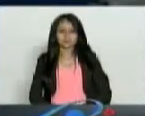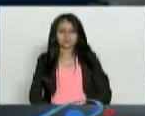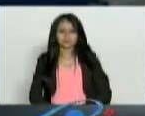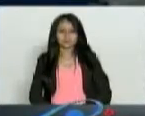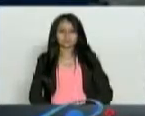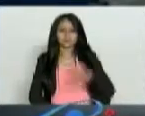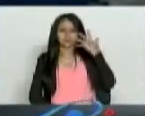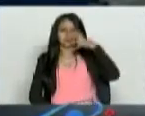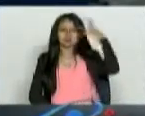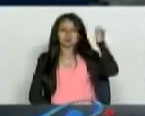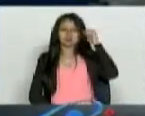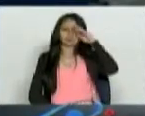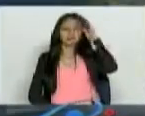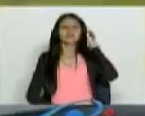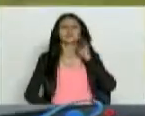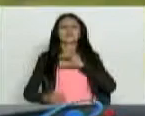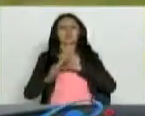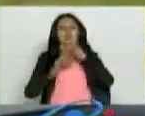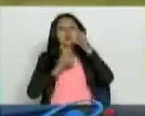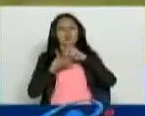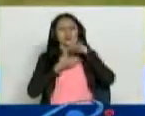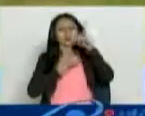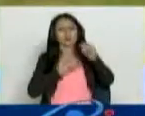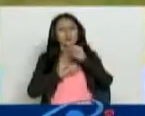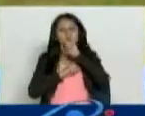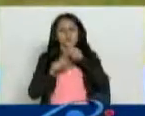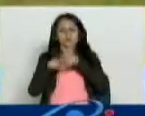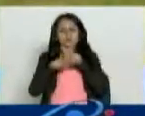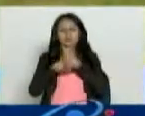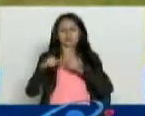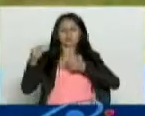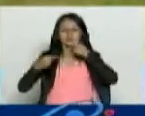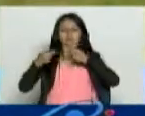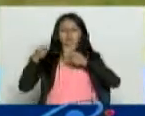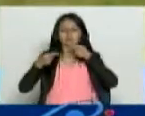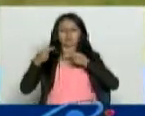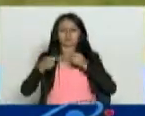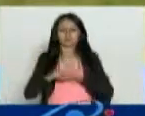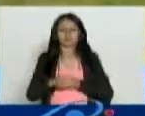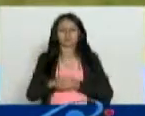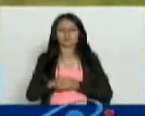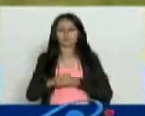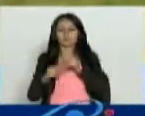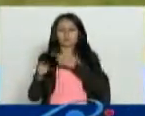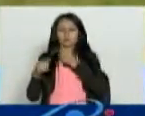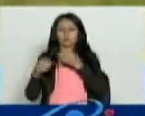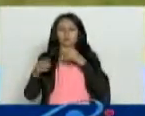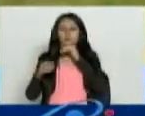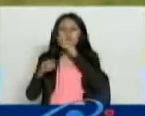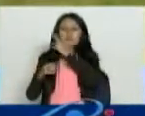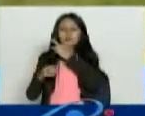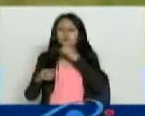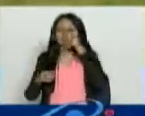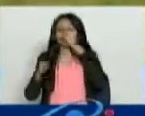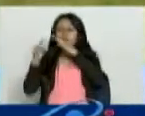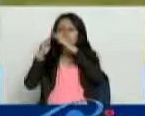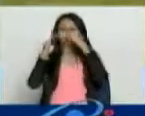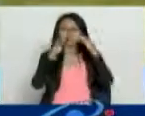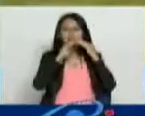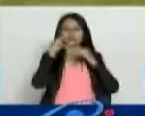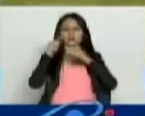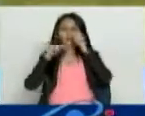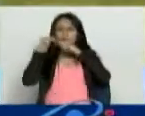Hace años, en una comarca lejana, dos hermanos discutieron a muerte. Ambos vivían en el campo, sus casitas estaban